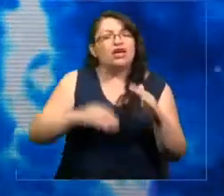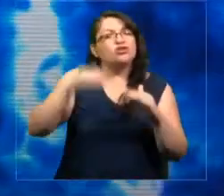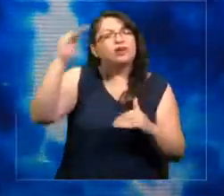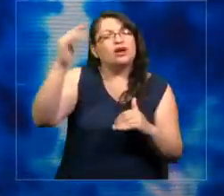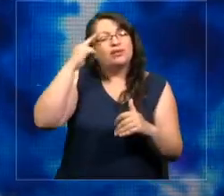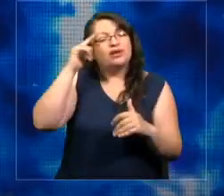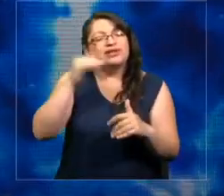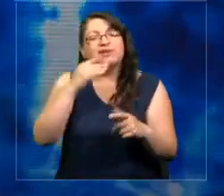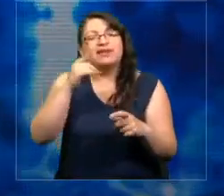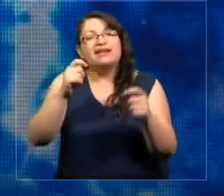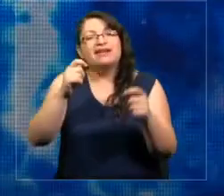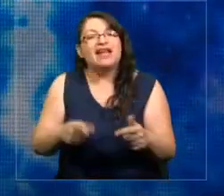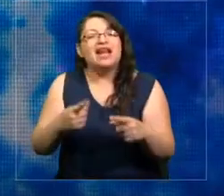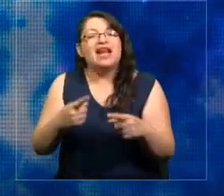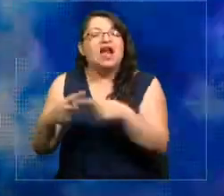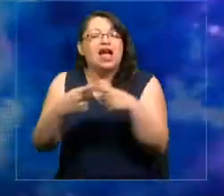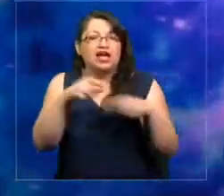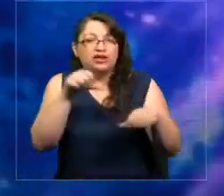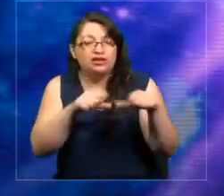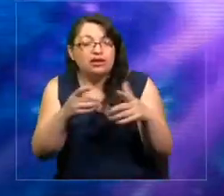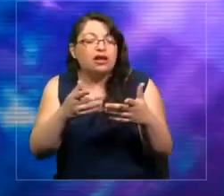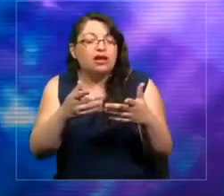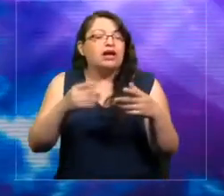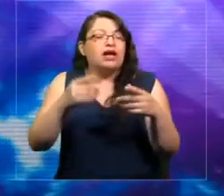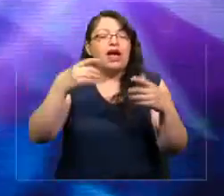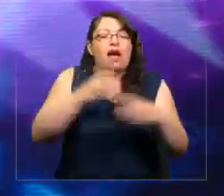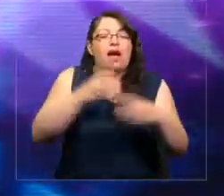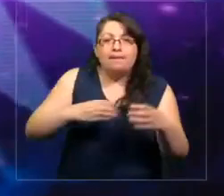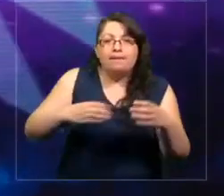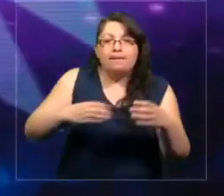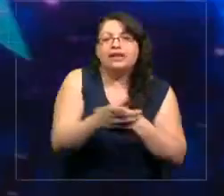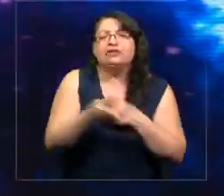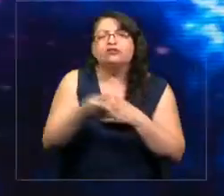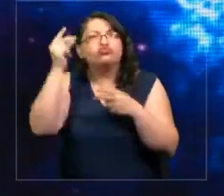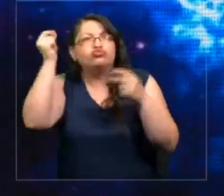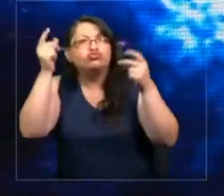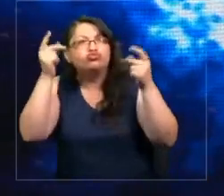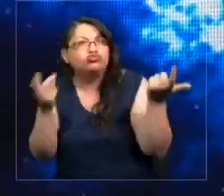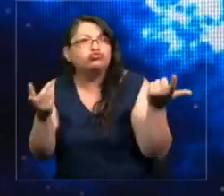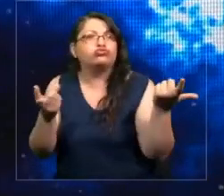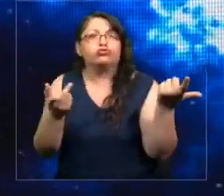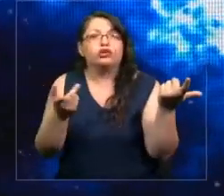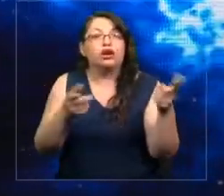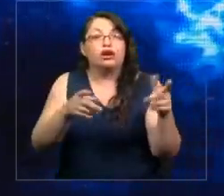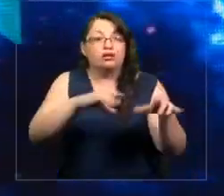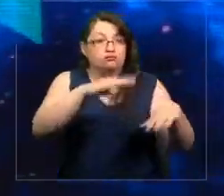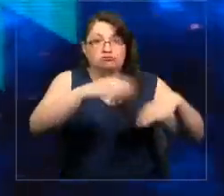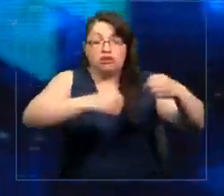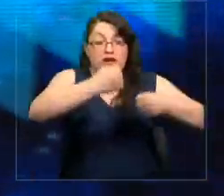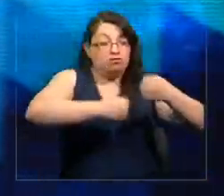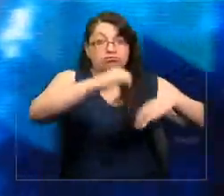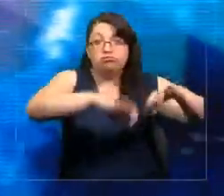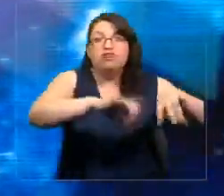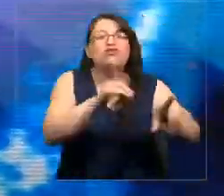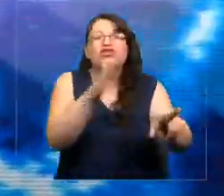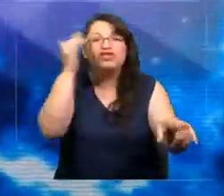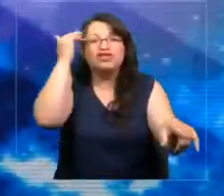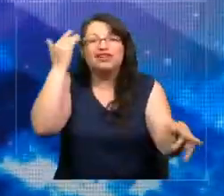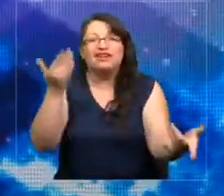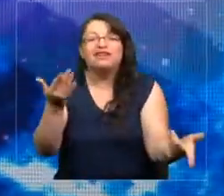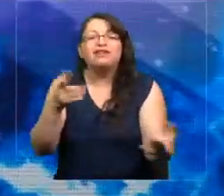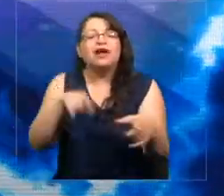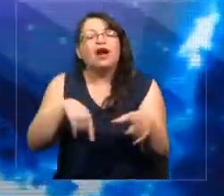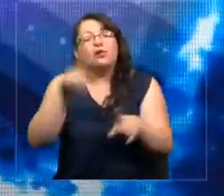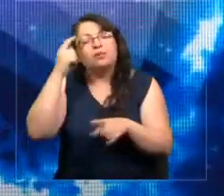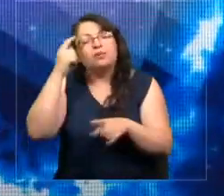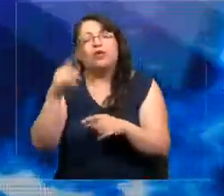habilidades socioemocionales. Empatía, intuición, sentido común. Cosas que las máquinas no saben hacer. Algunos son optimistas, dicen, esto